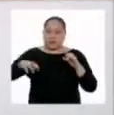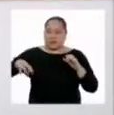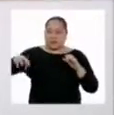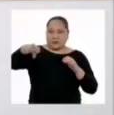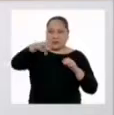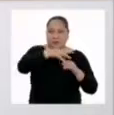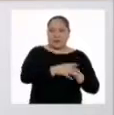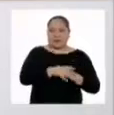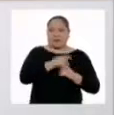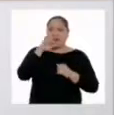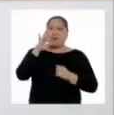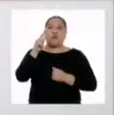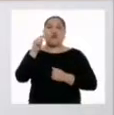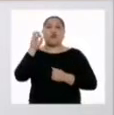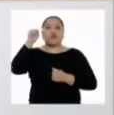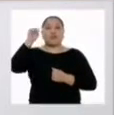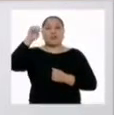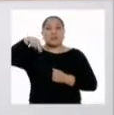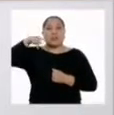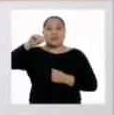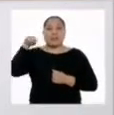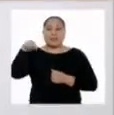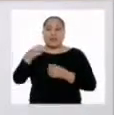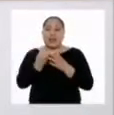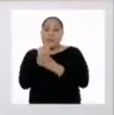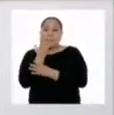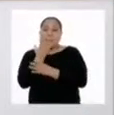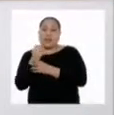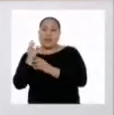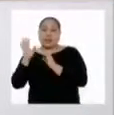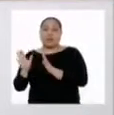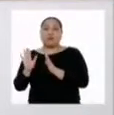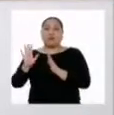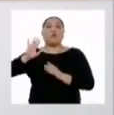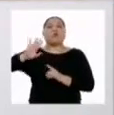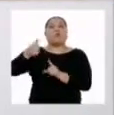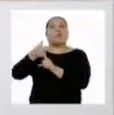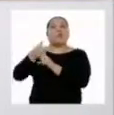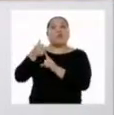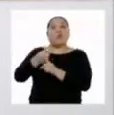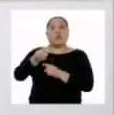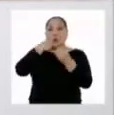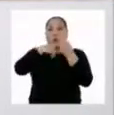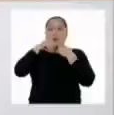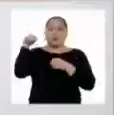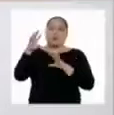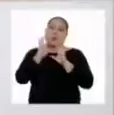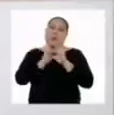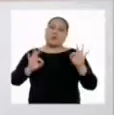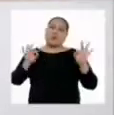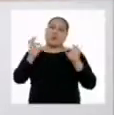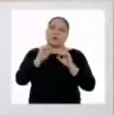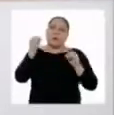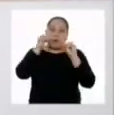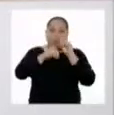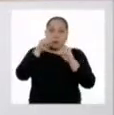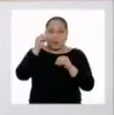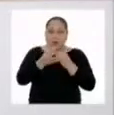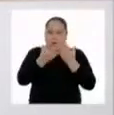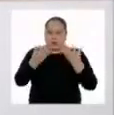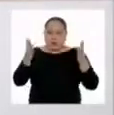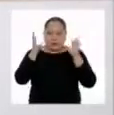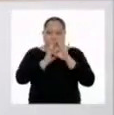fotosíntesis, las plantas fabrican sus propios alimentos. Por eso es tan importante crear las condiciones